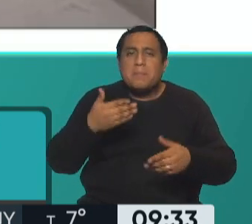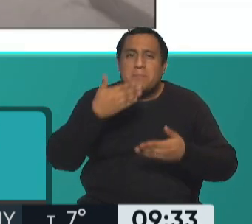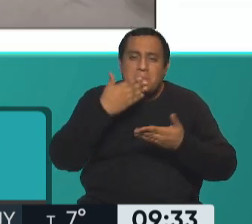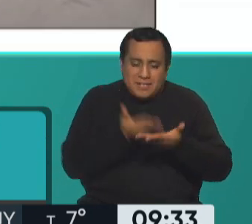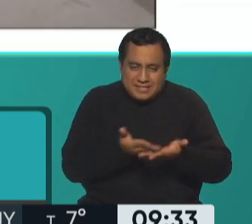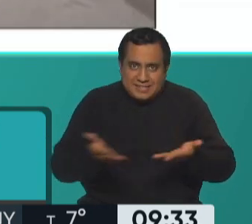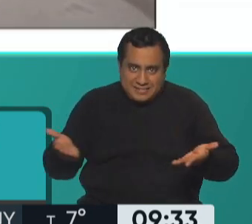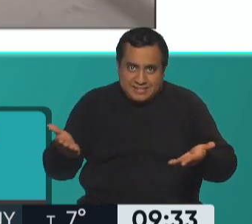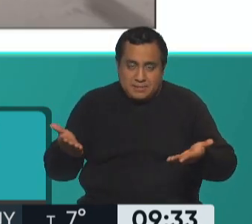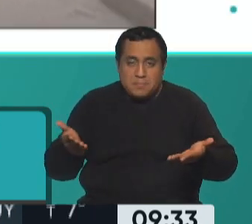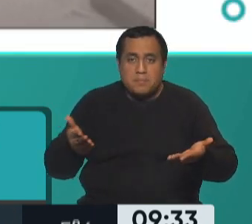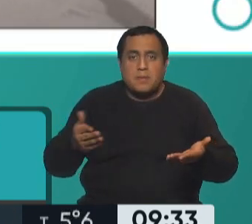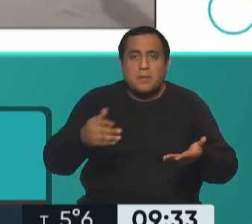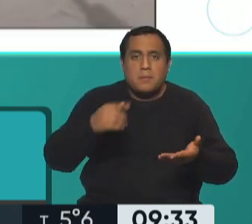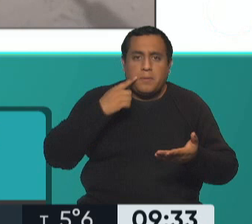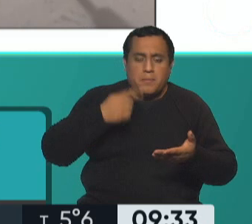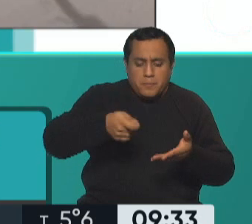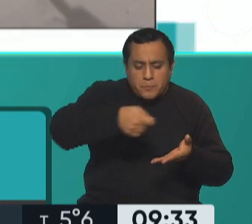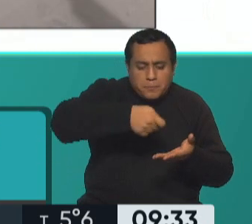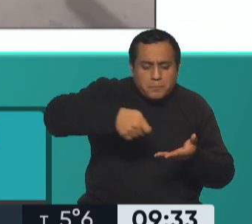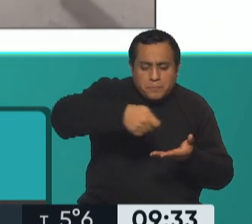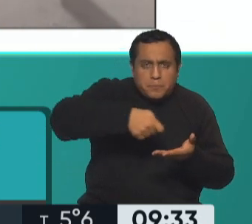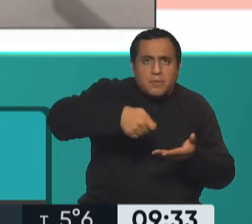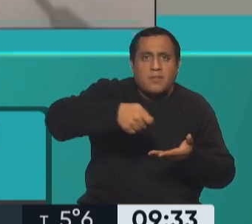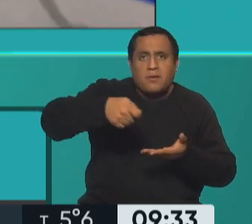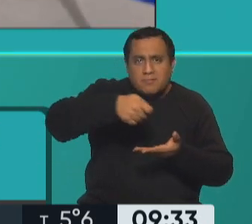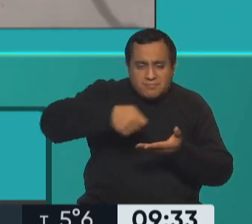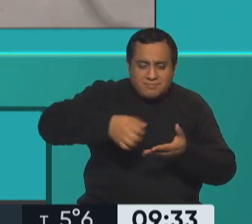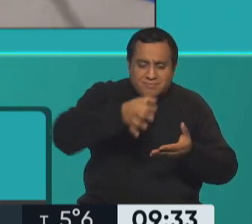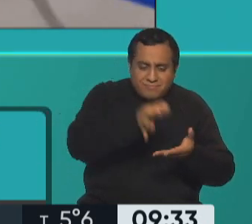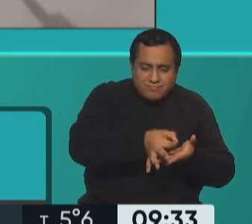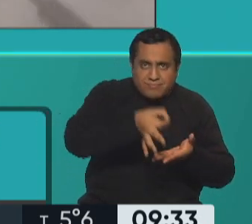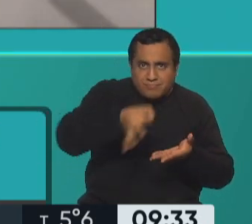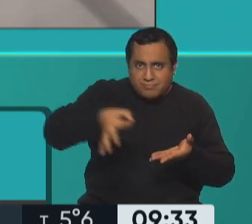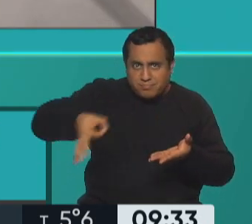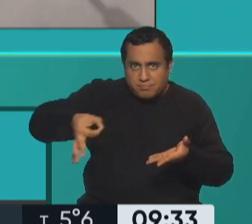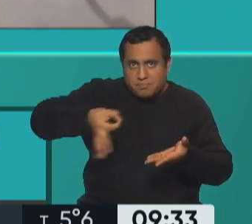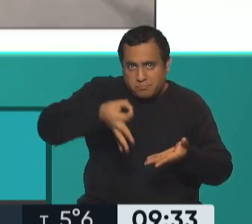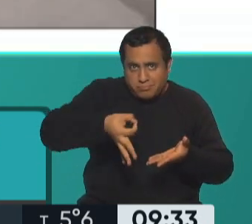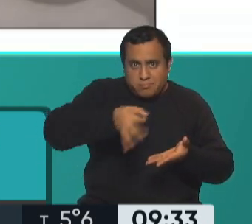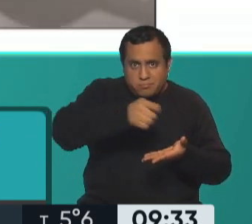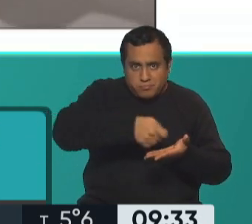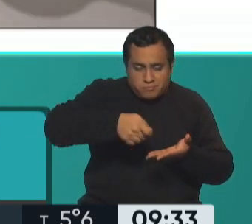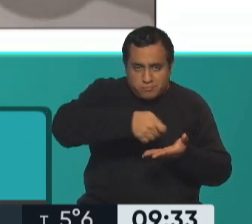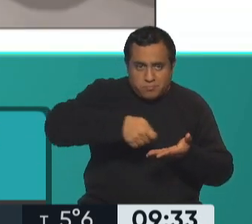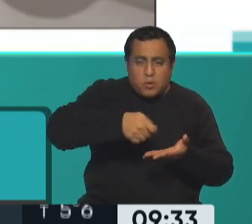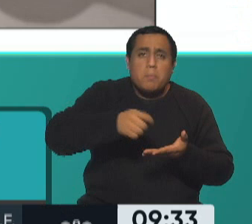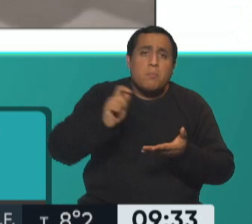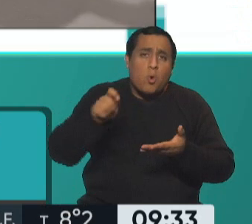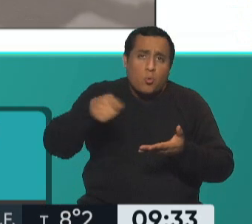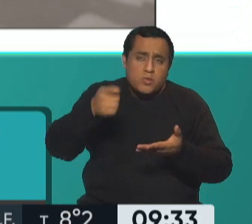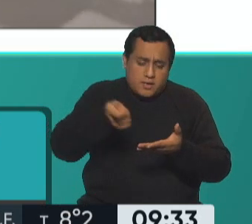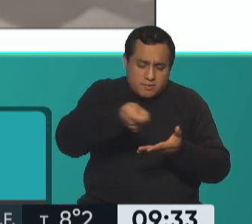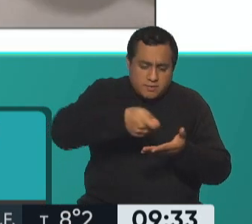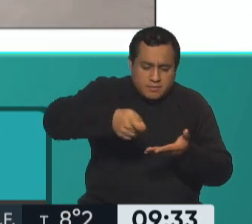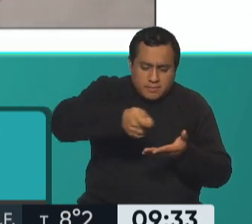separador de freezer, hacemos redondelitos, papel manteca también, hacemos redondelitos así con la cuchara. Fíjate